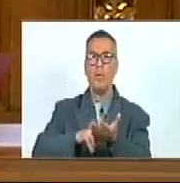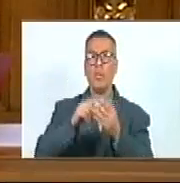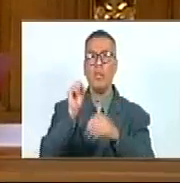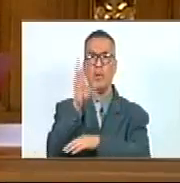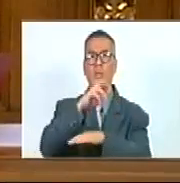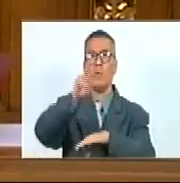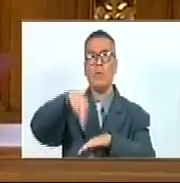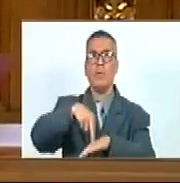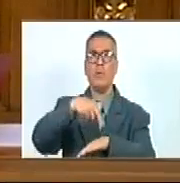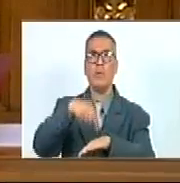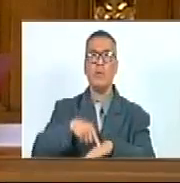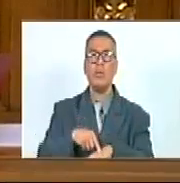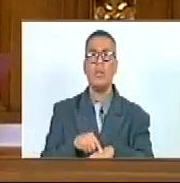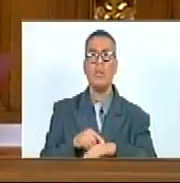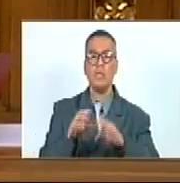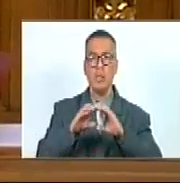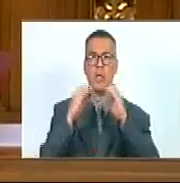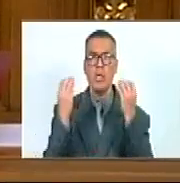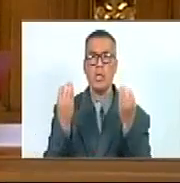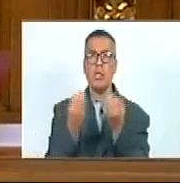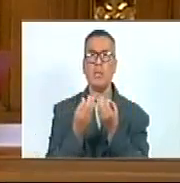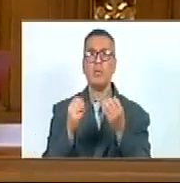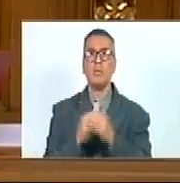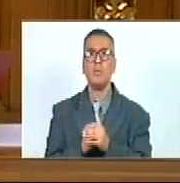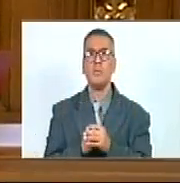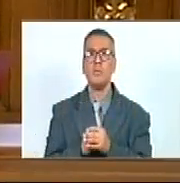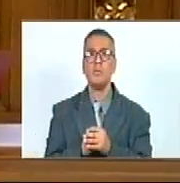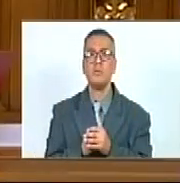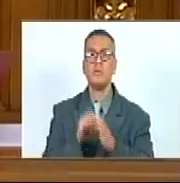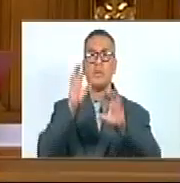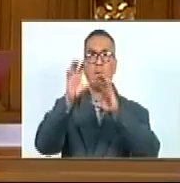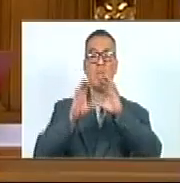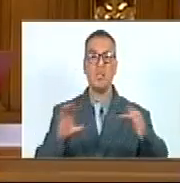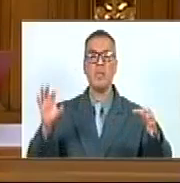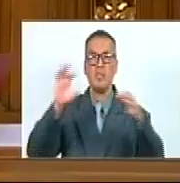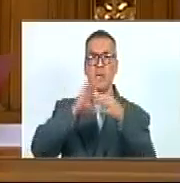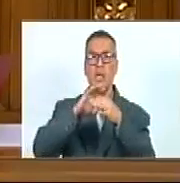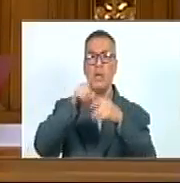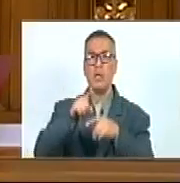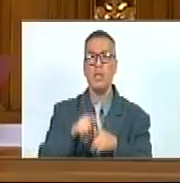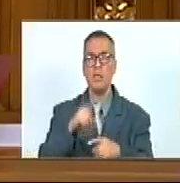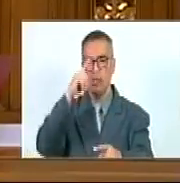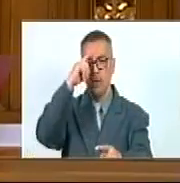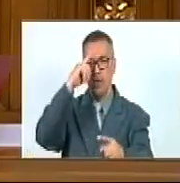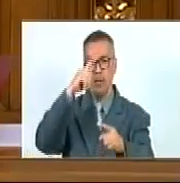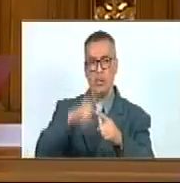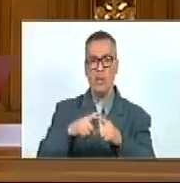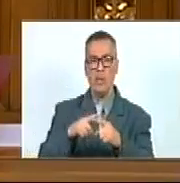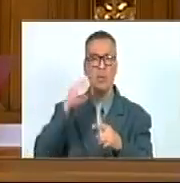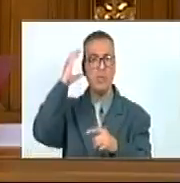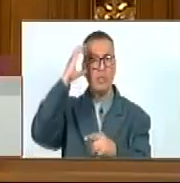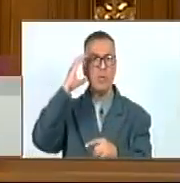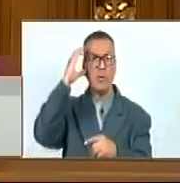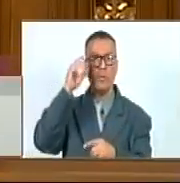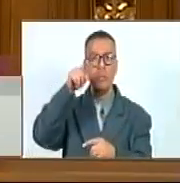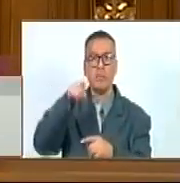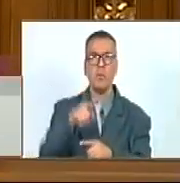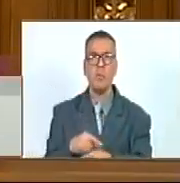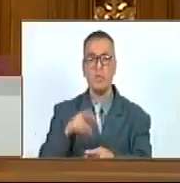Asamblea General De las Organizaciones De Naciones Unidas Con el Objetivo De Concientizar